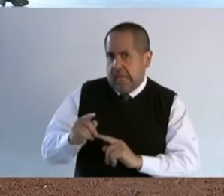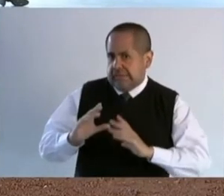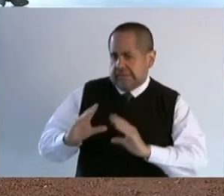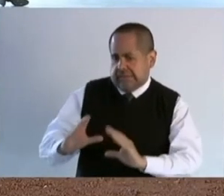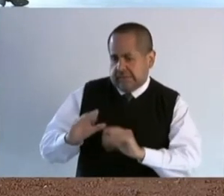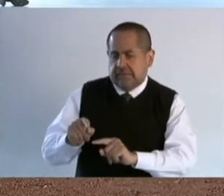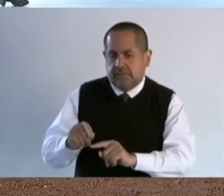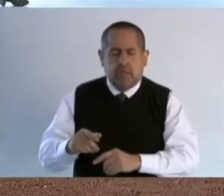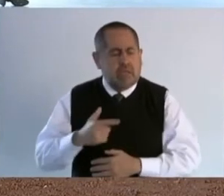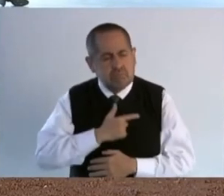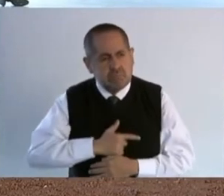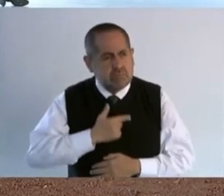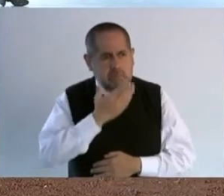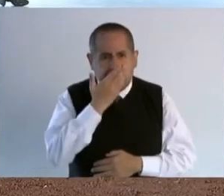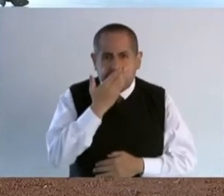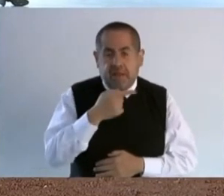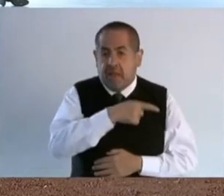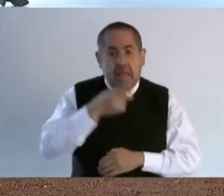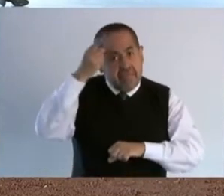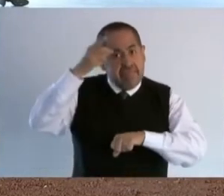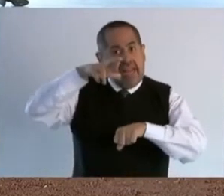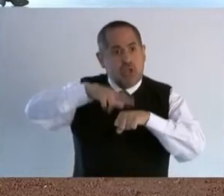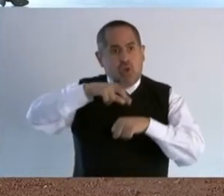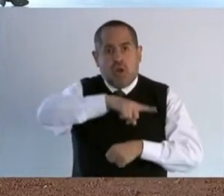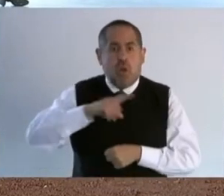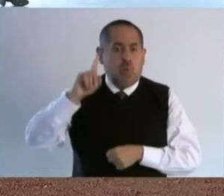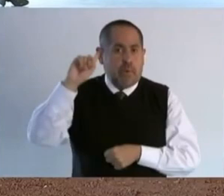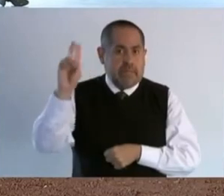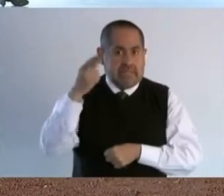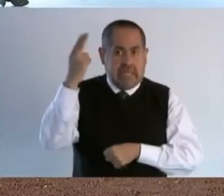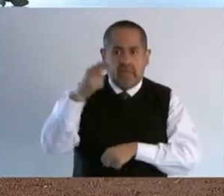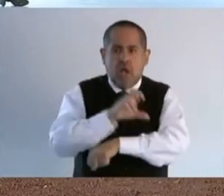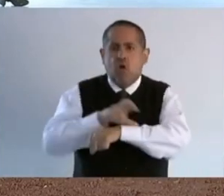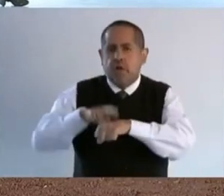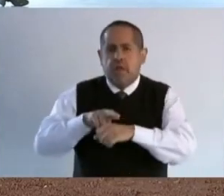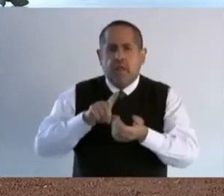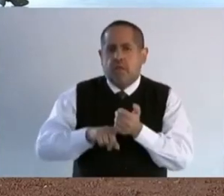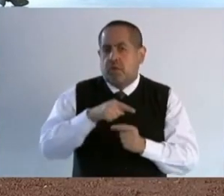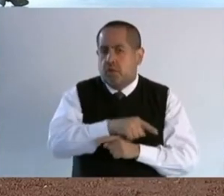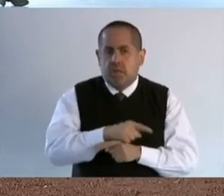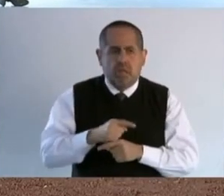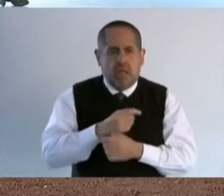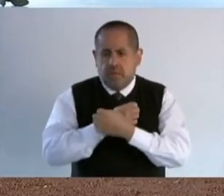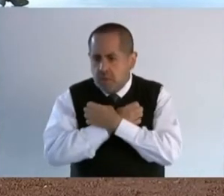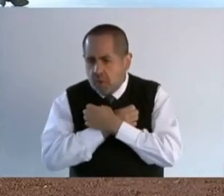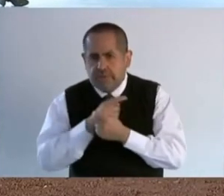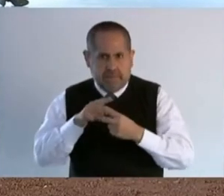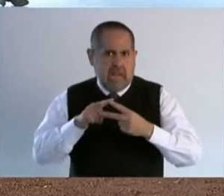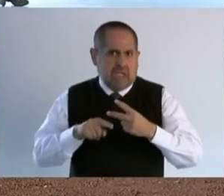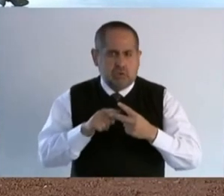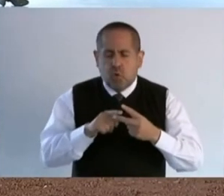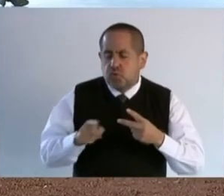directora de esta universidad, la coordinadora educativa,